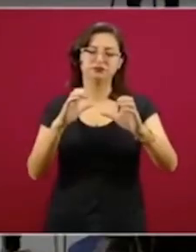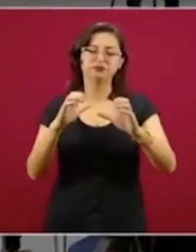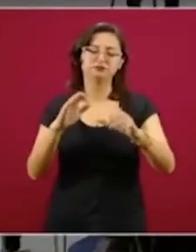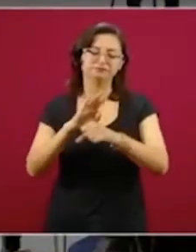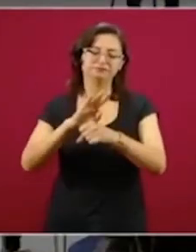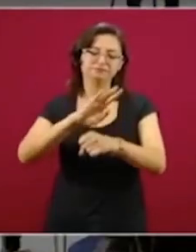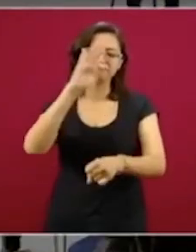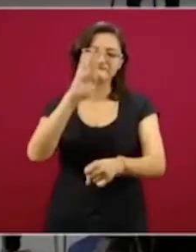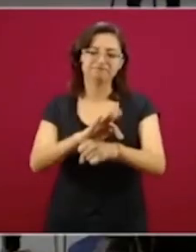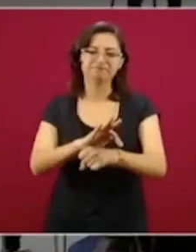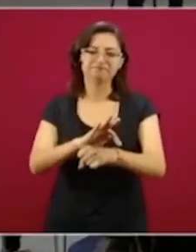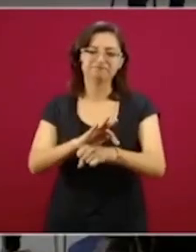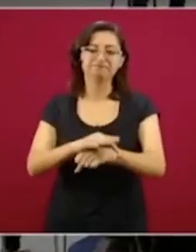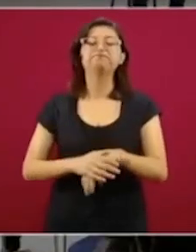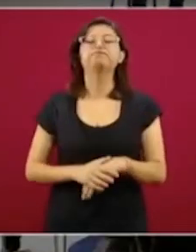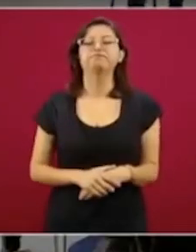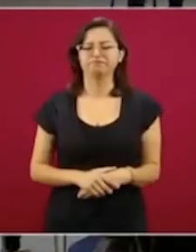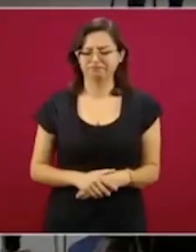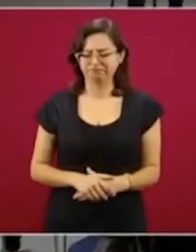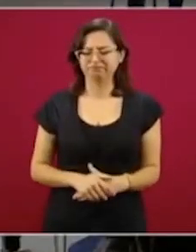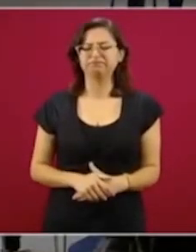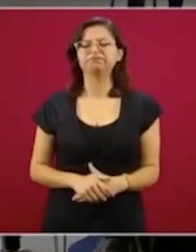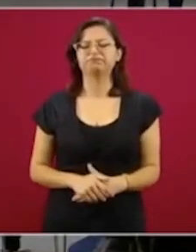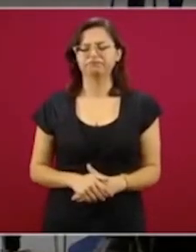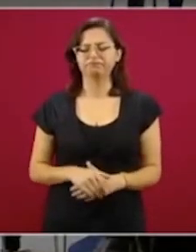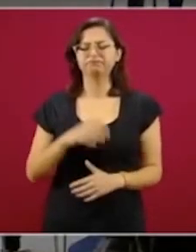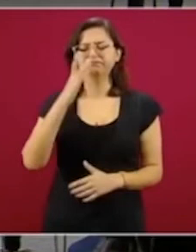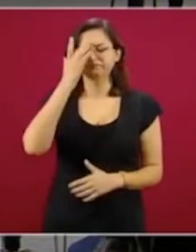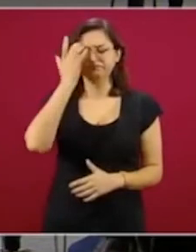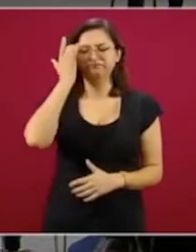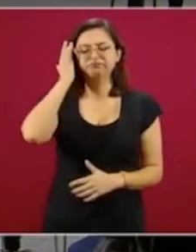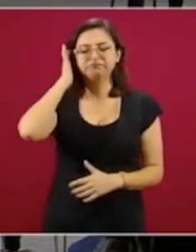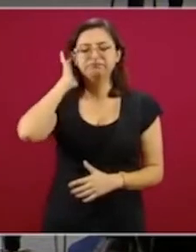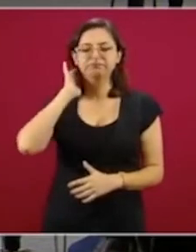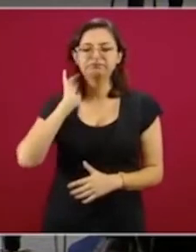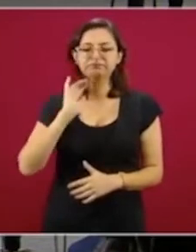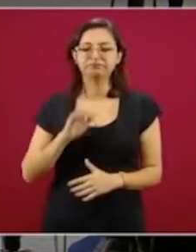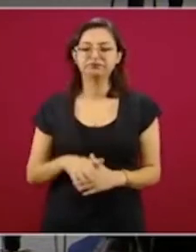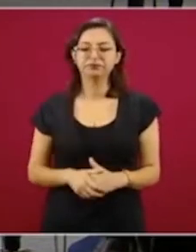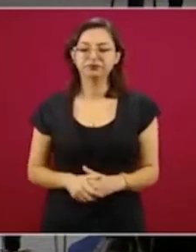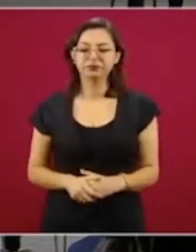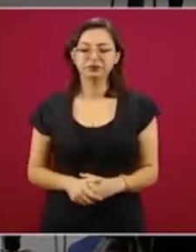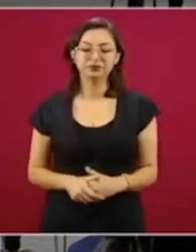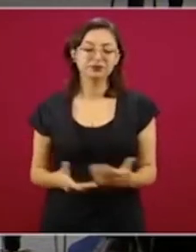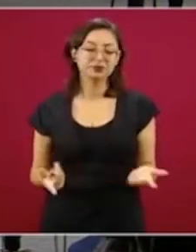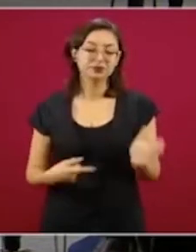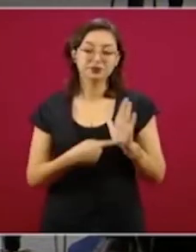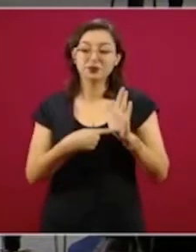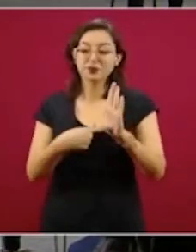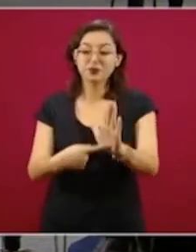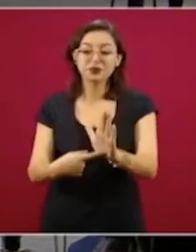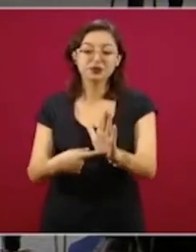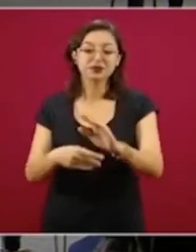pero esa es la prueba